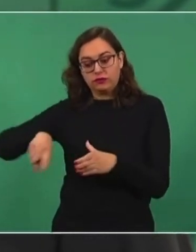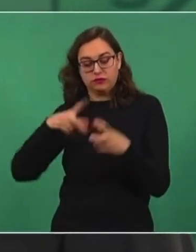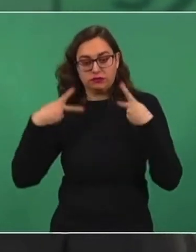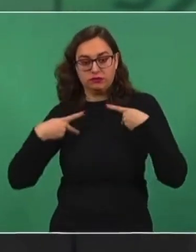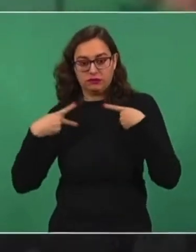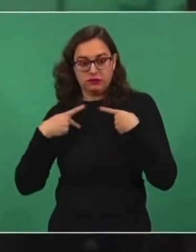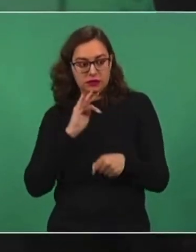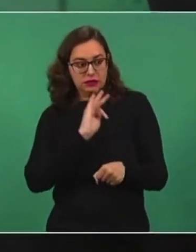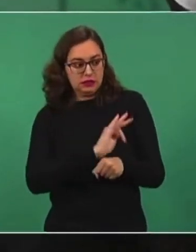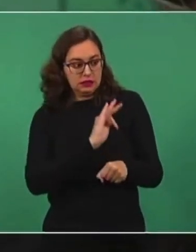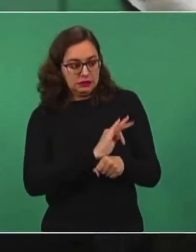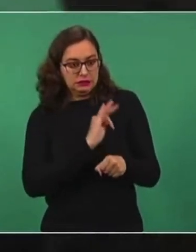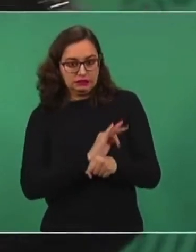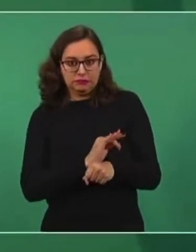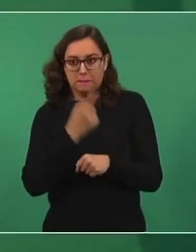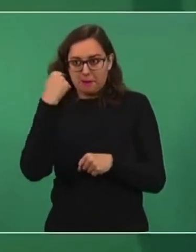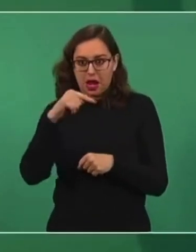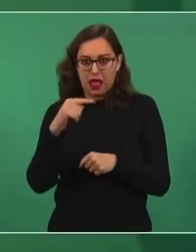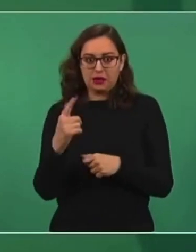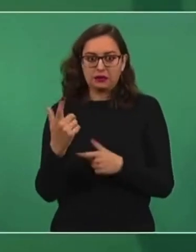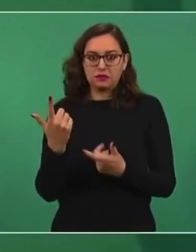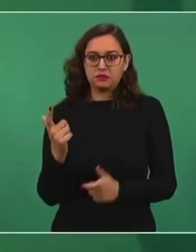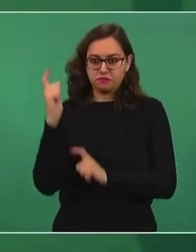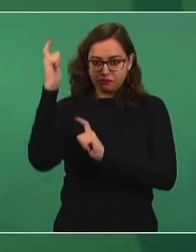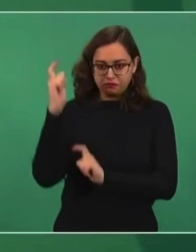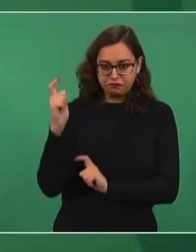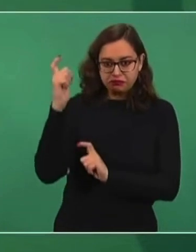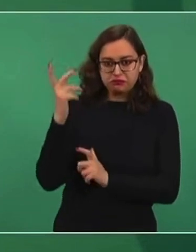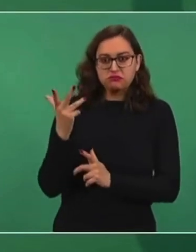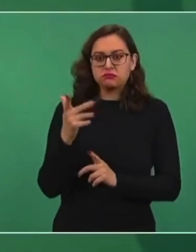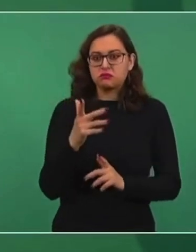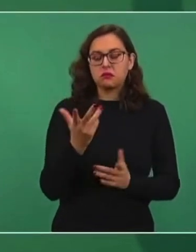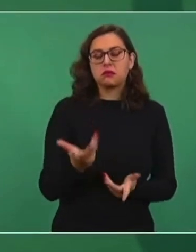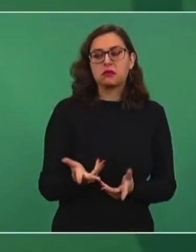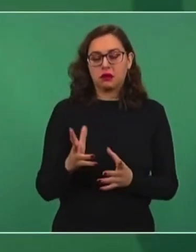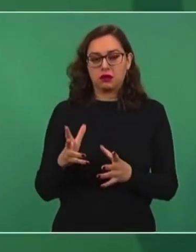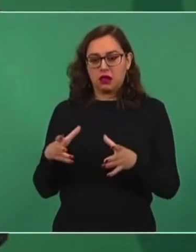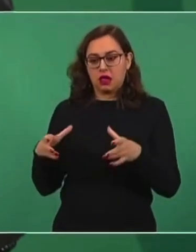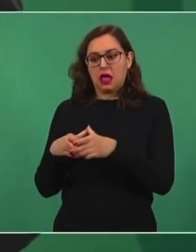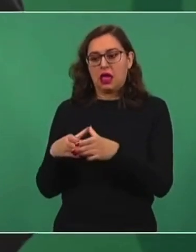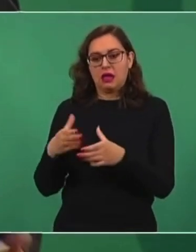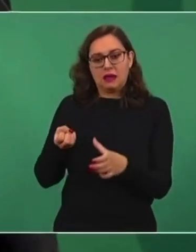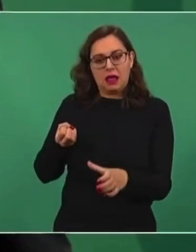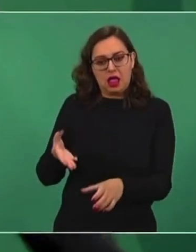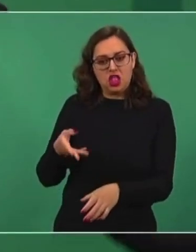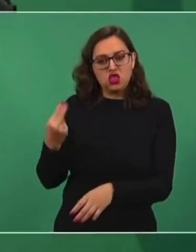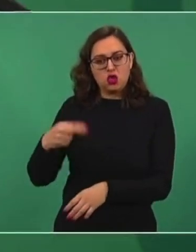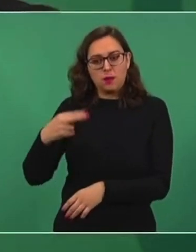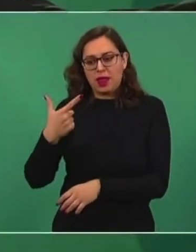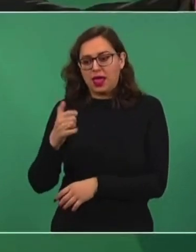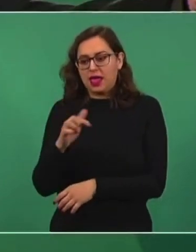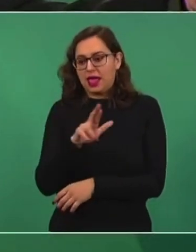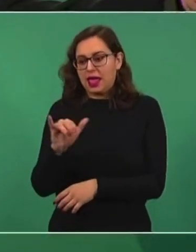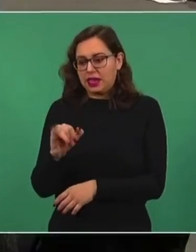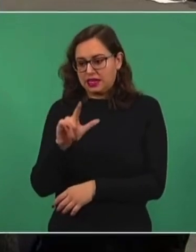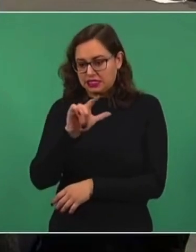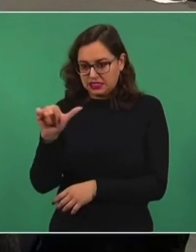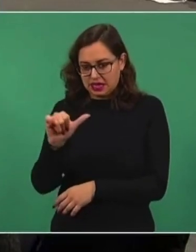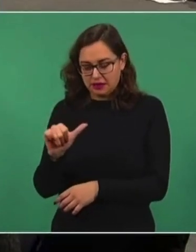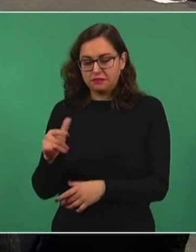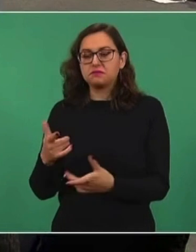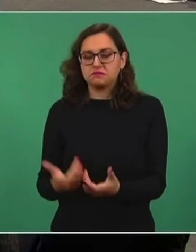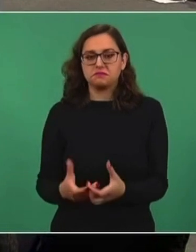puede ser que la acción militar la lleven a cabo un grupo, pero cuentan con el apoyo